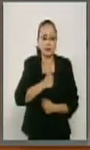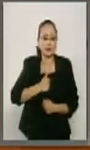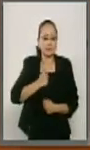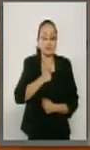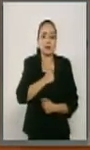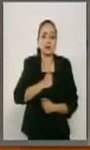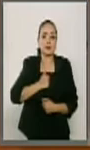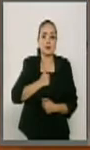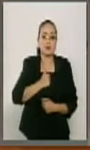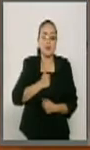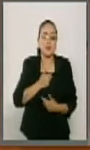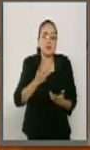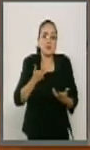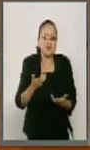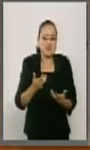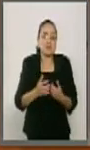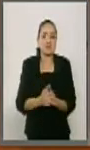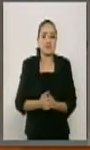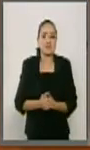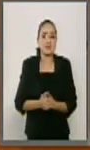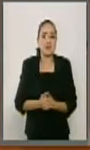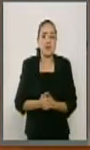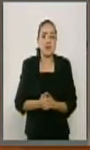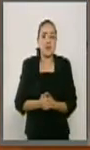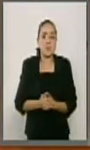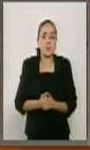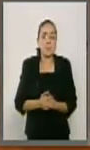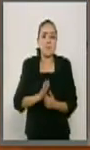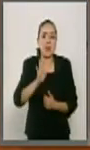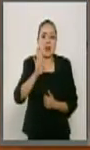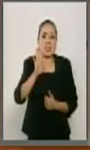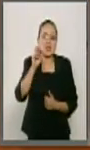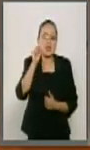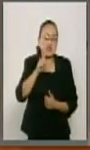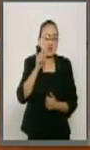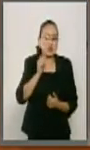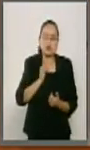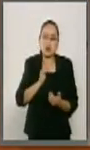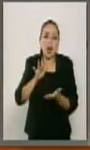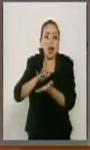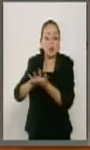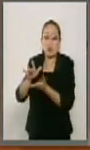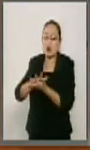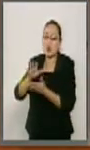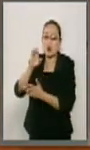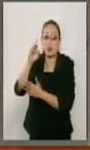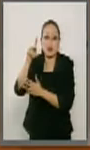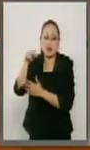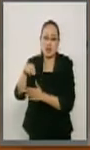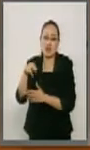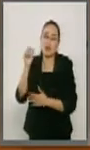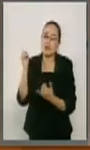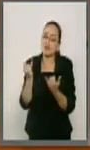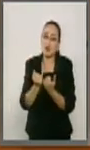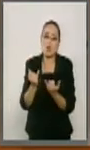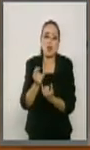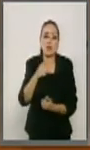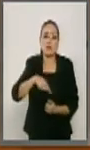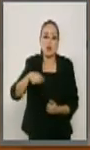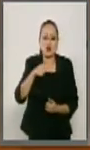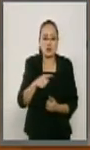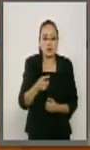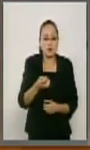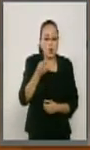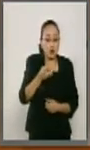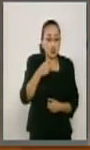Desafortunadamente parece que vamos en ese sentido. Por eso es que yo desde